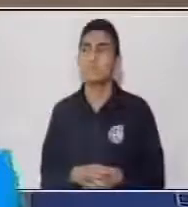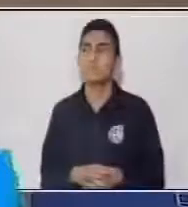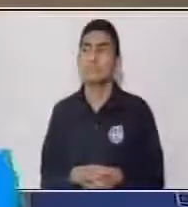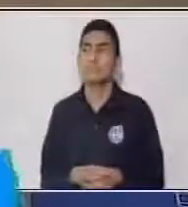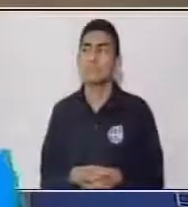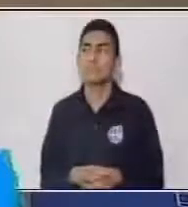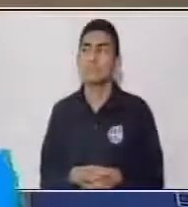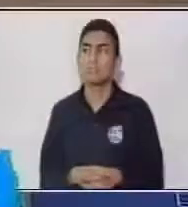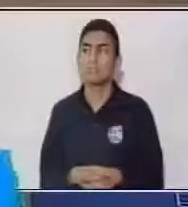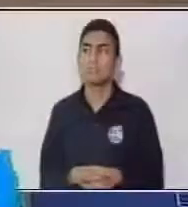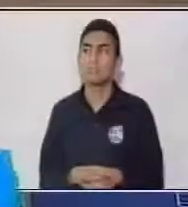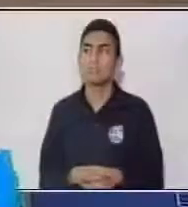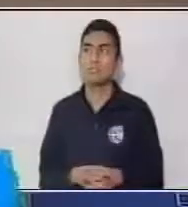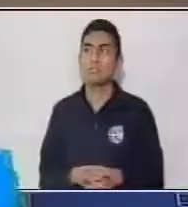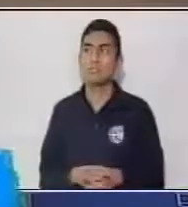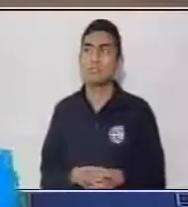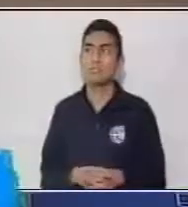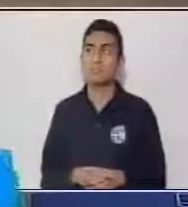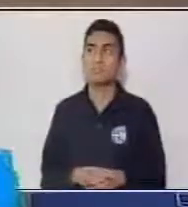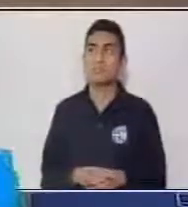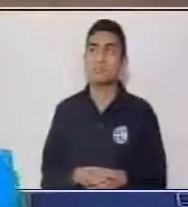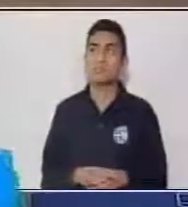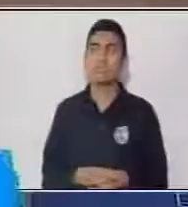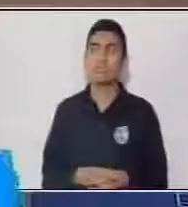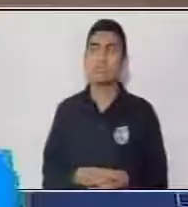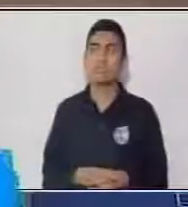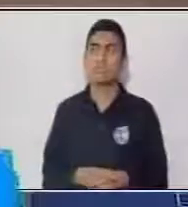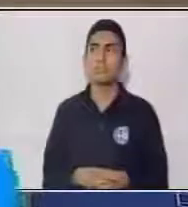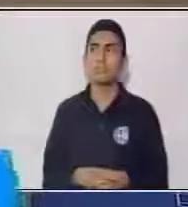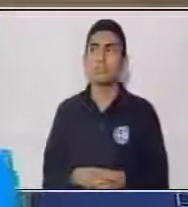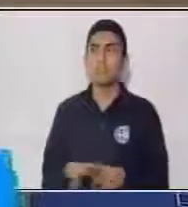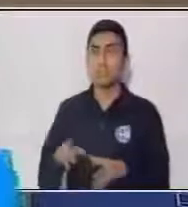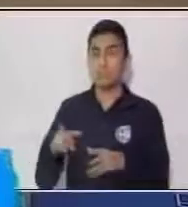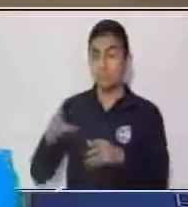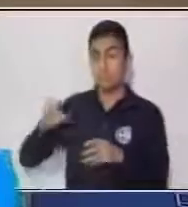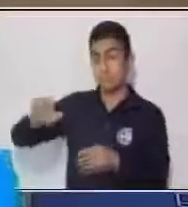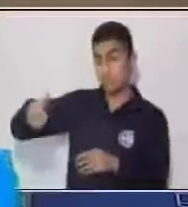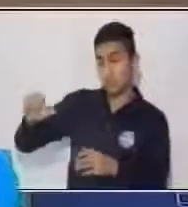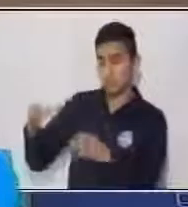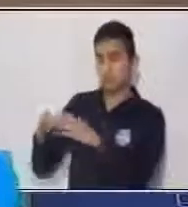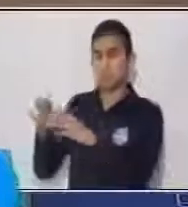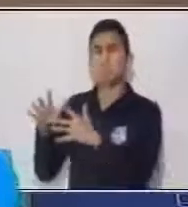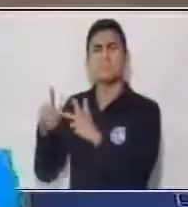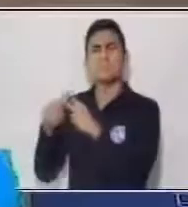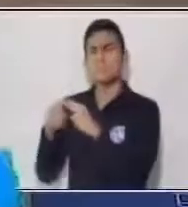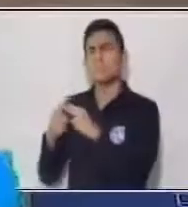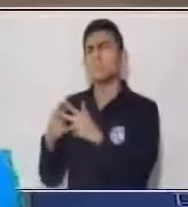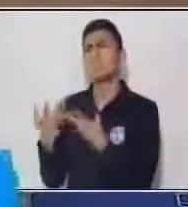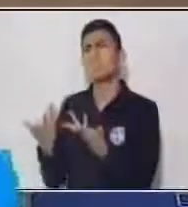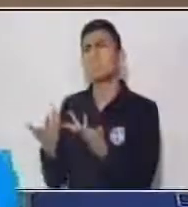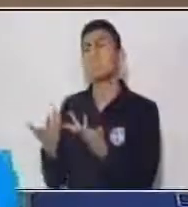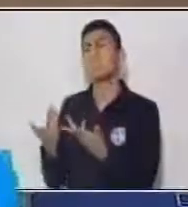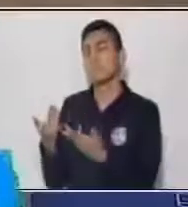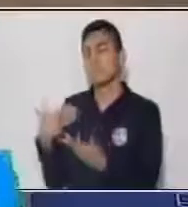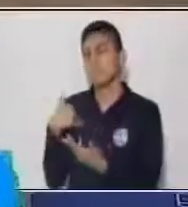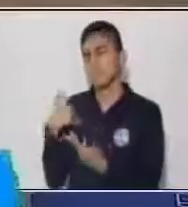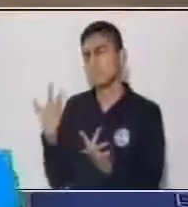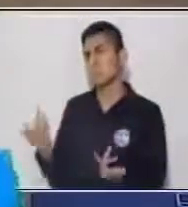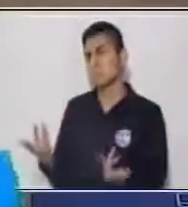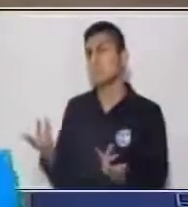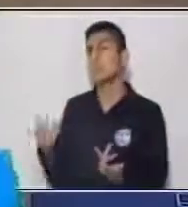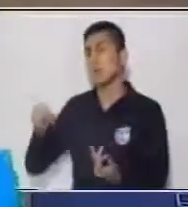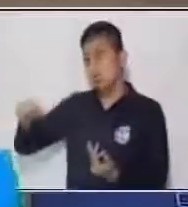vaso, en pocas palabras, mi conclusión, en el vaso con agua, ¿quién pesaba más? El agua, que tenía más densidad.